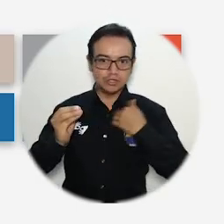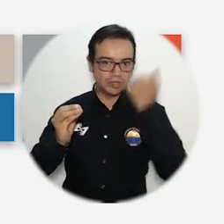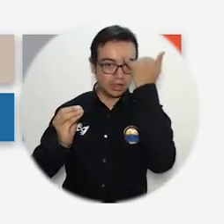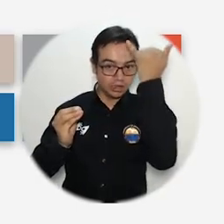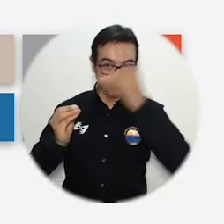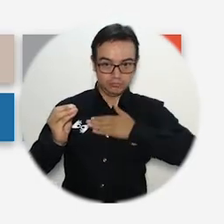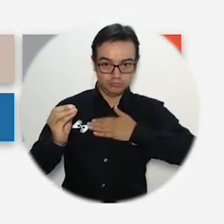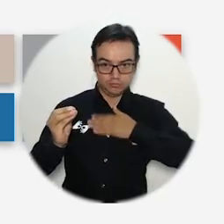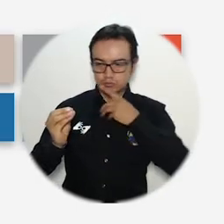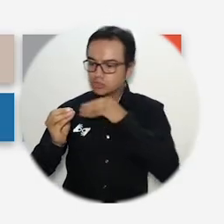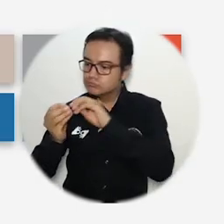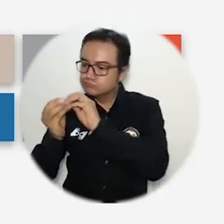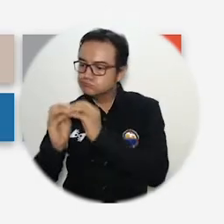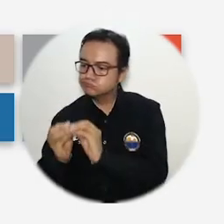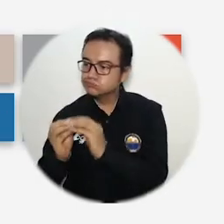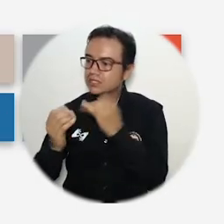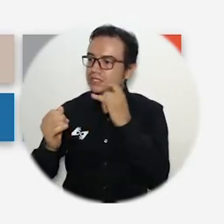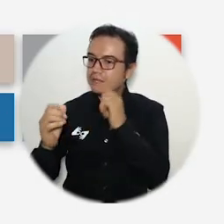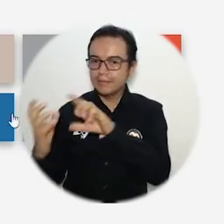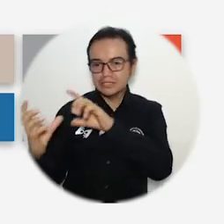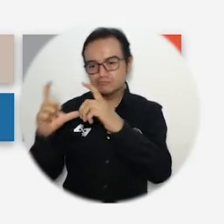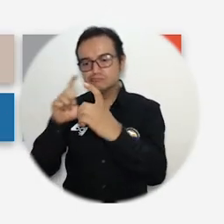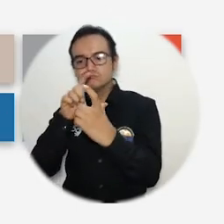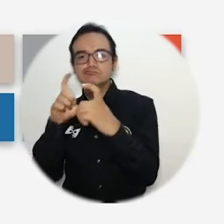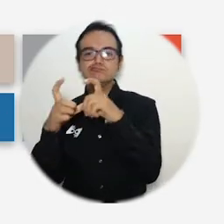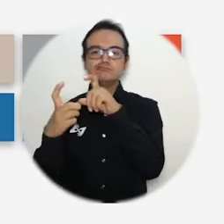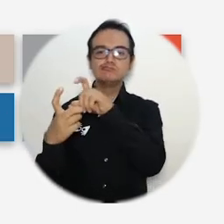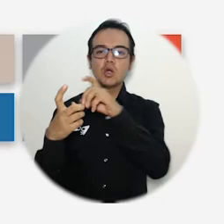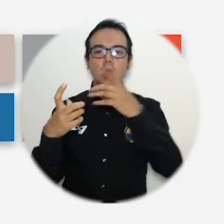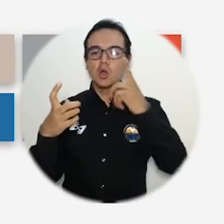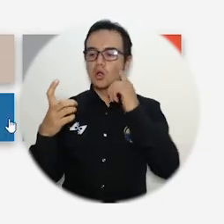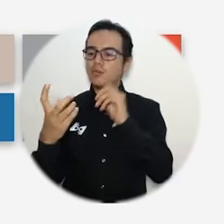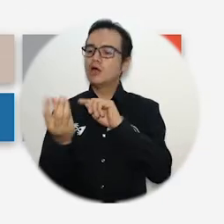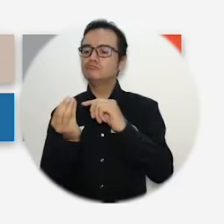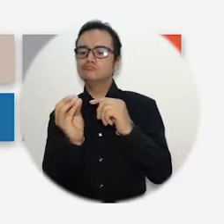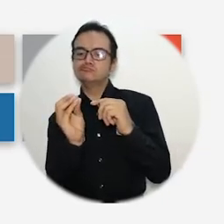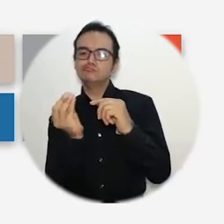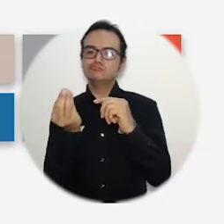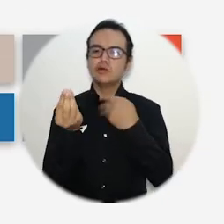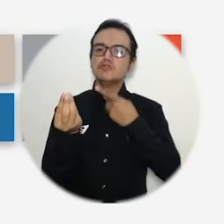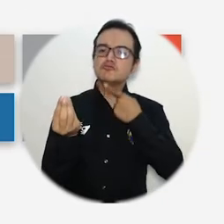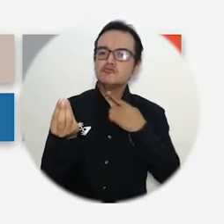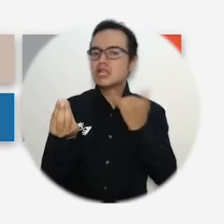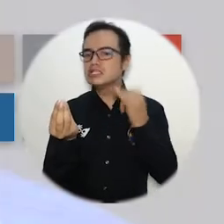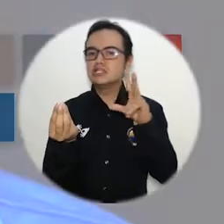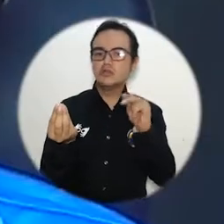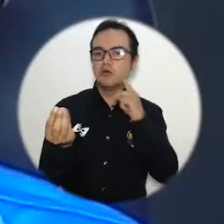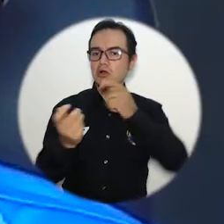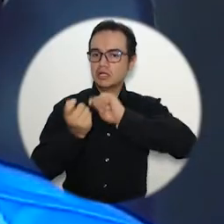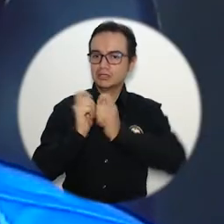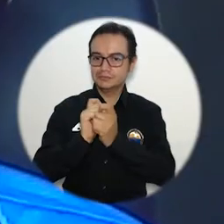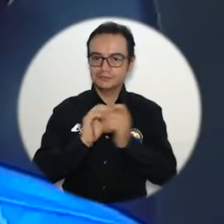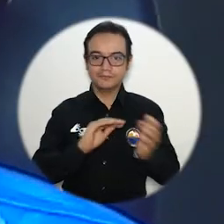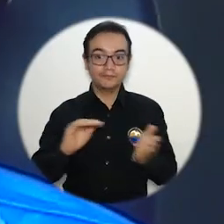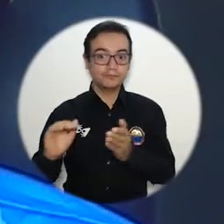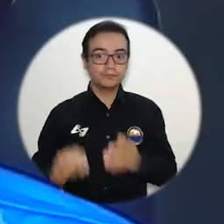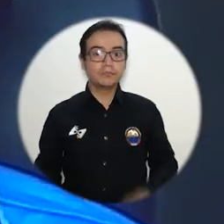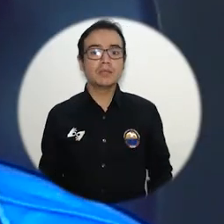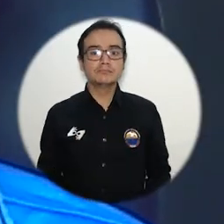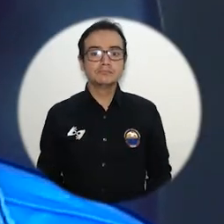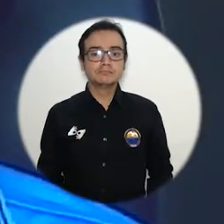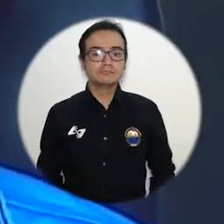desee. Y no solamente colocarlos, sino también previsualizar la prenda antes de su realización. Siento que el